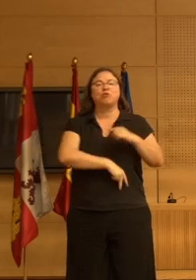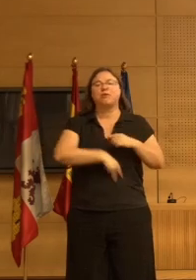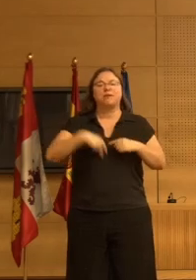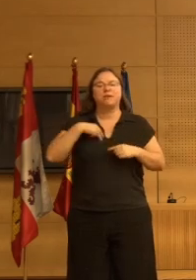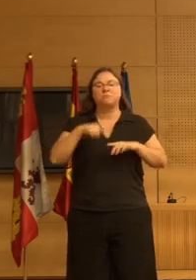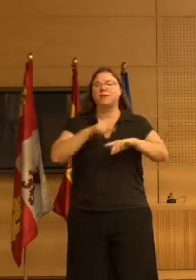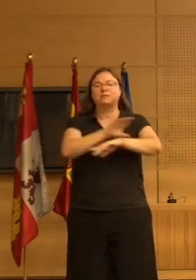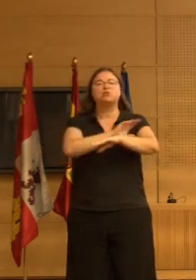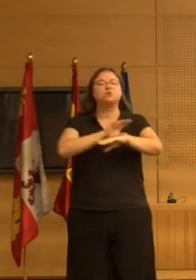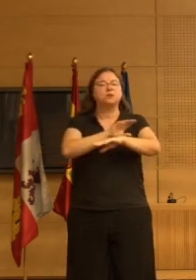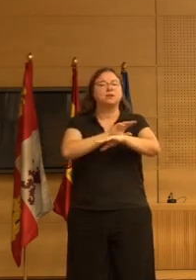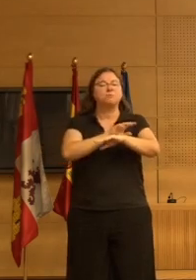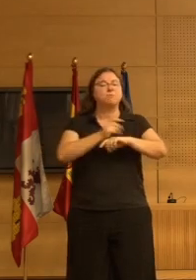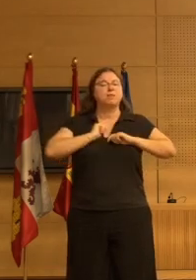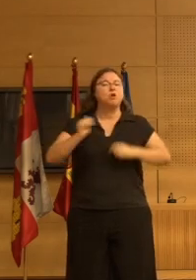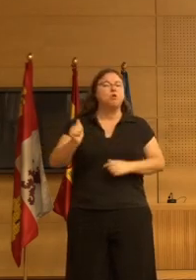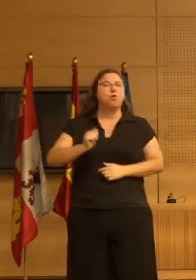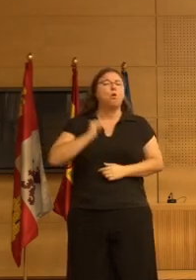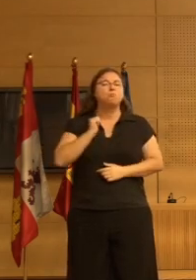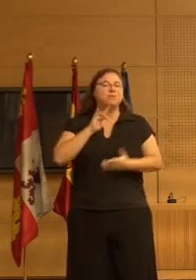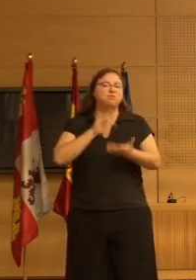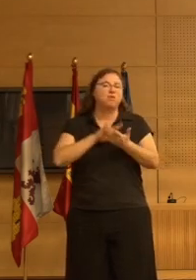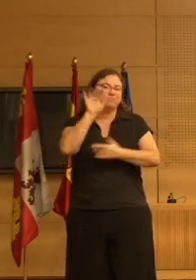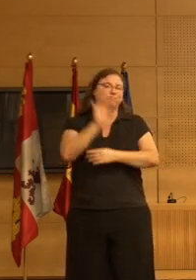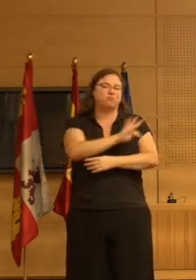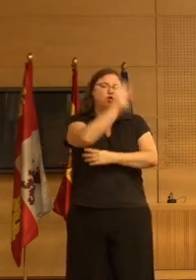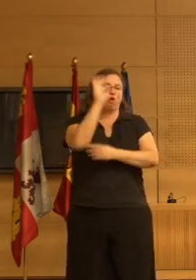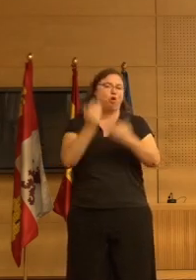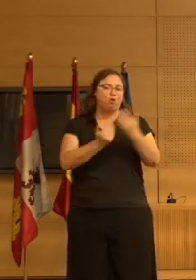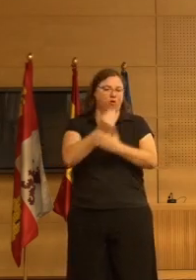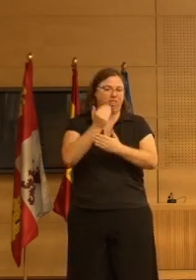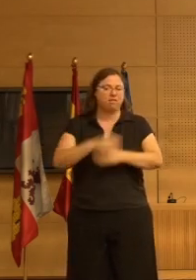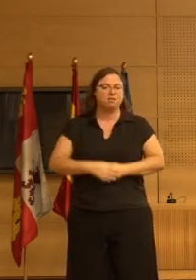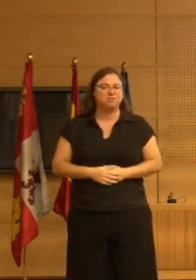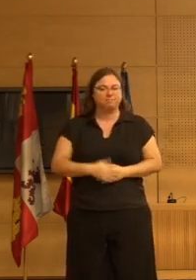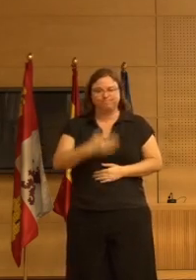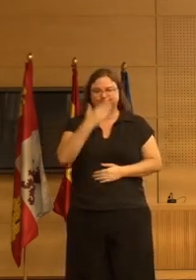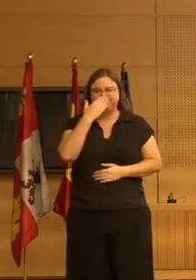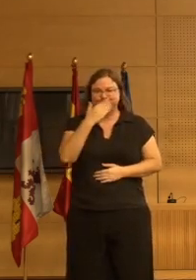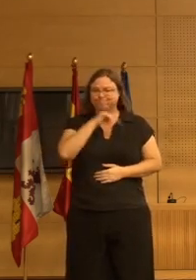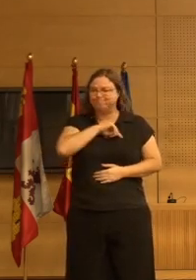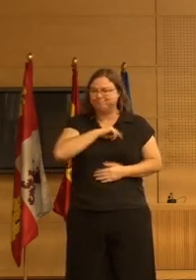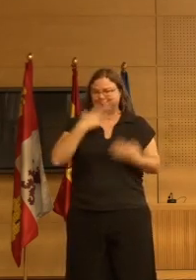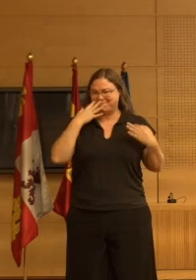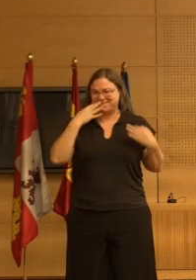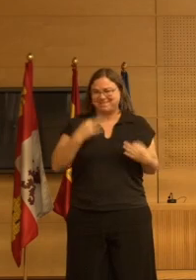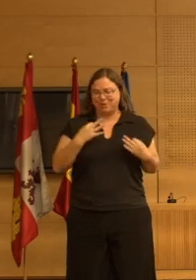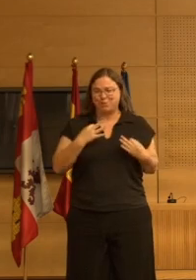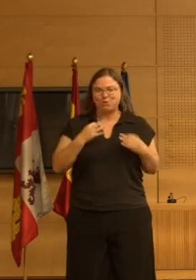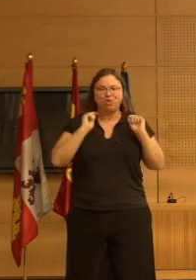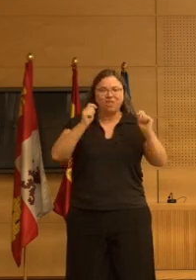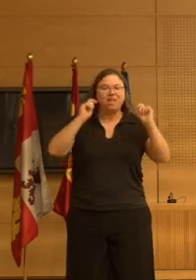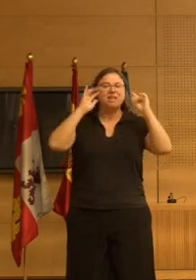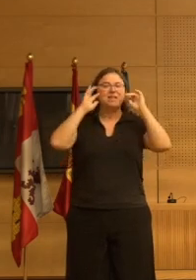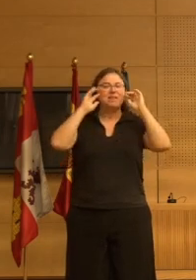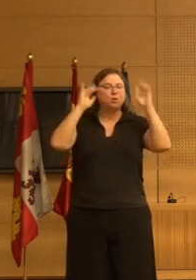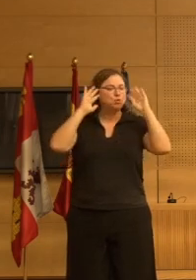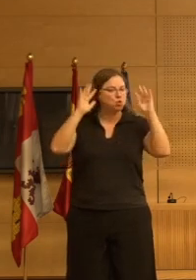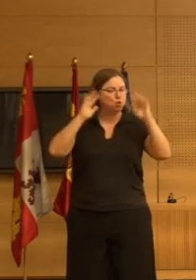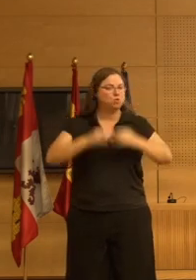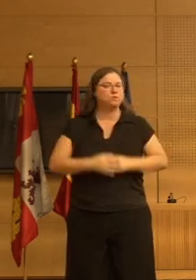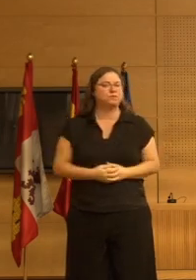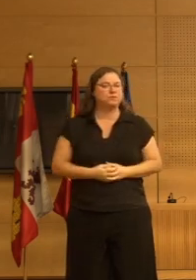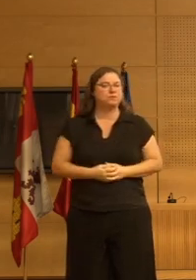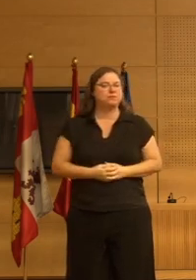a la consejería por la oportunidad de celebrar esta jornada. Realmente estoy seguro de que va a ser ilusionante y muy provechoso